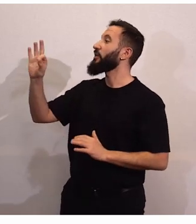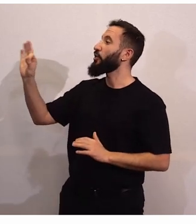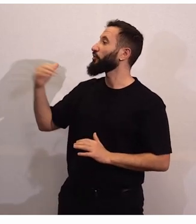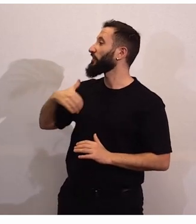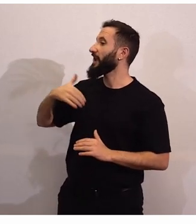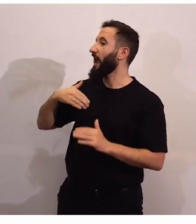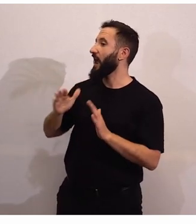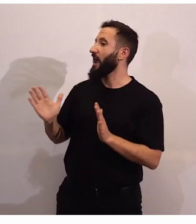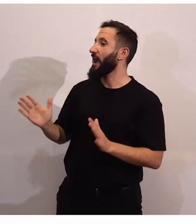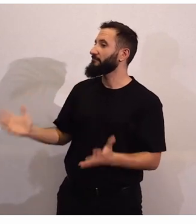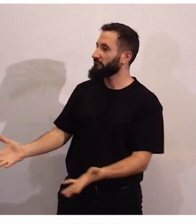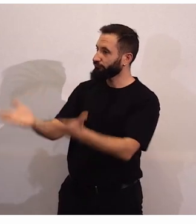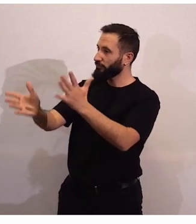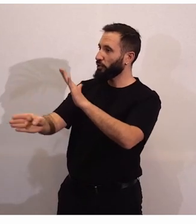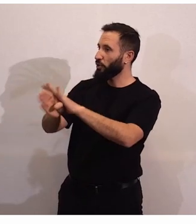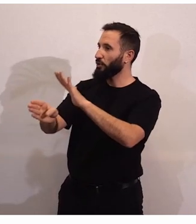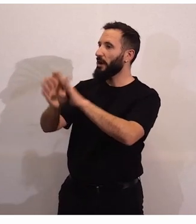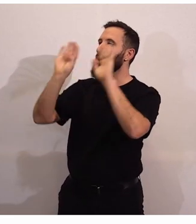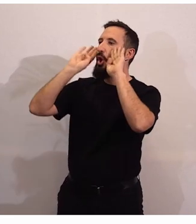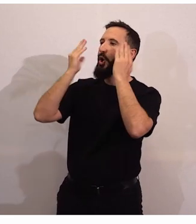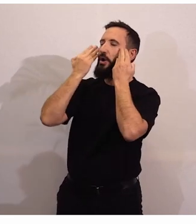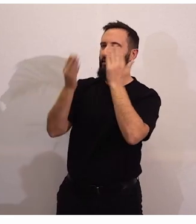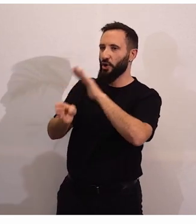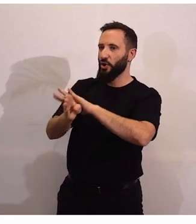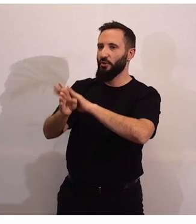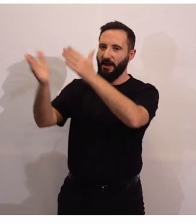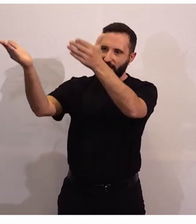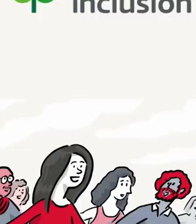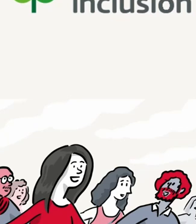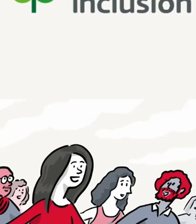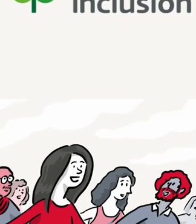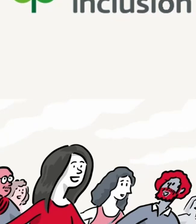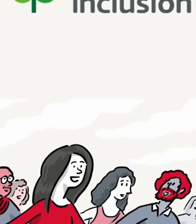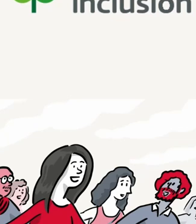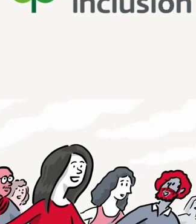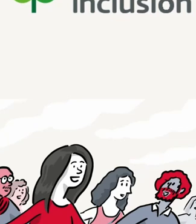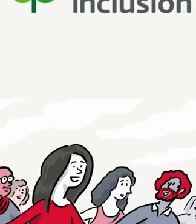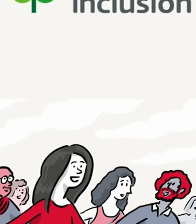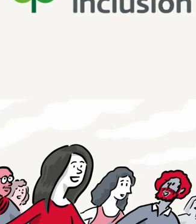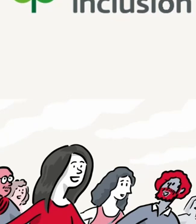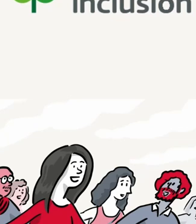a dejar que seguimos con el congreso. Adelante. Vale. Gracias.